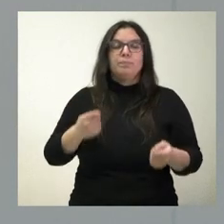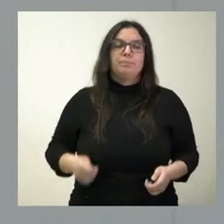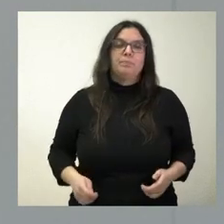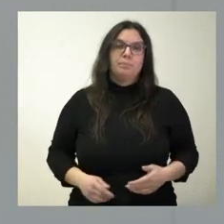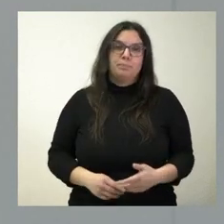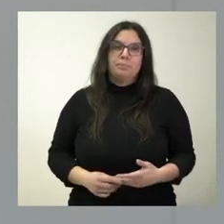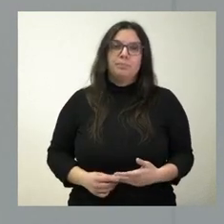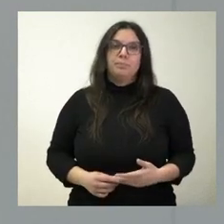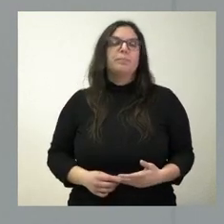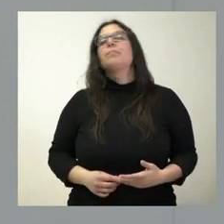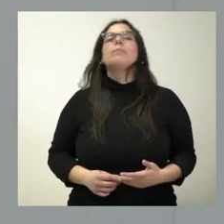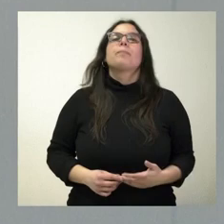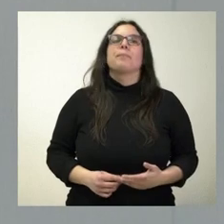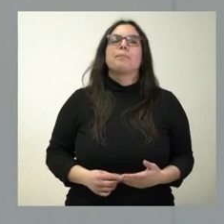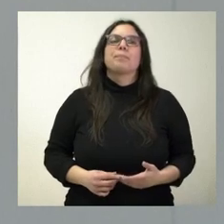León.